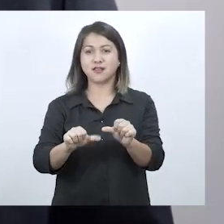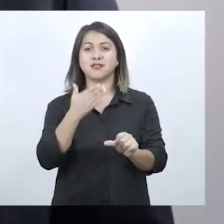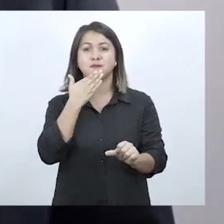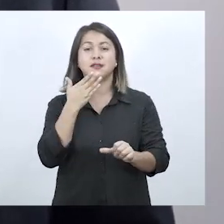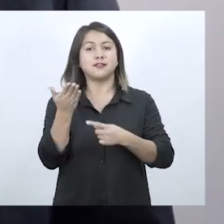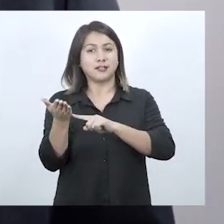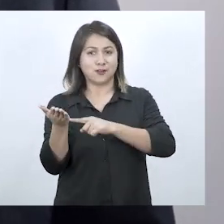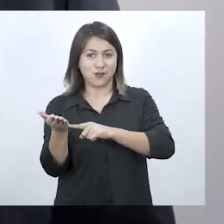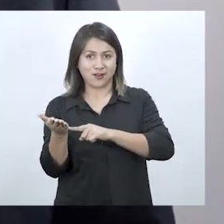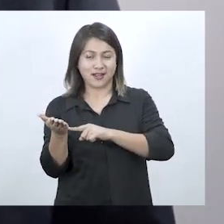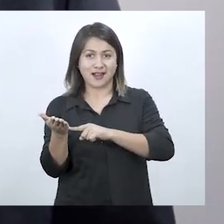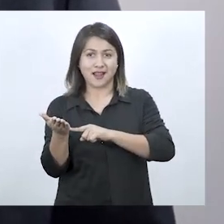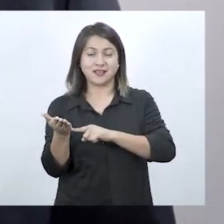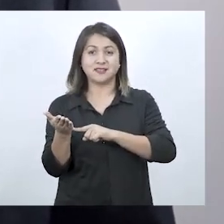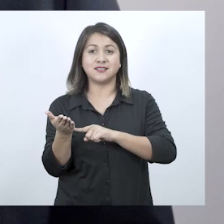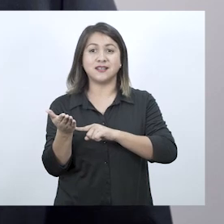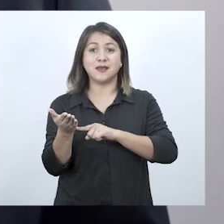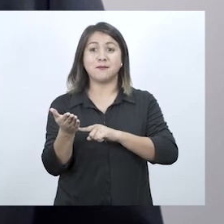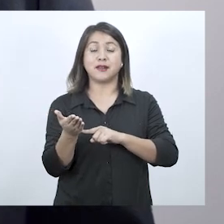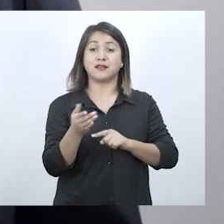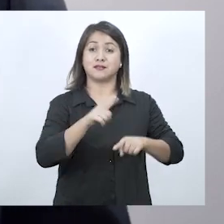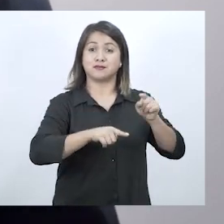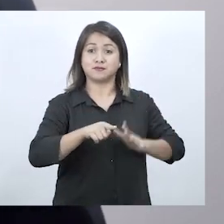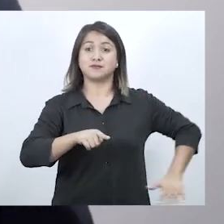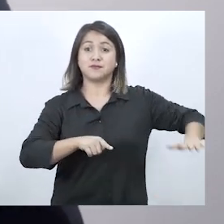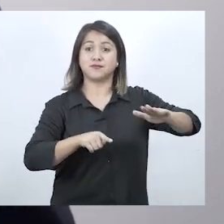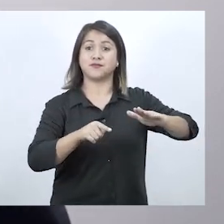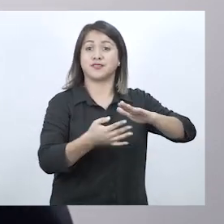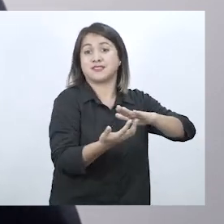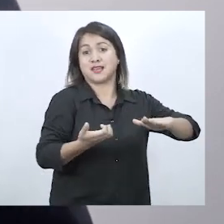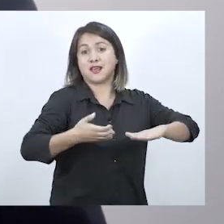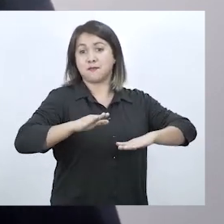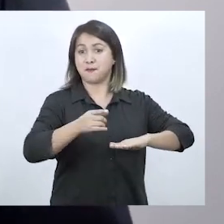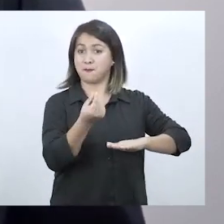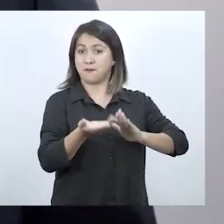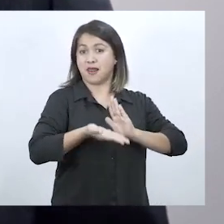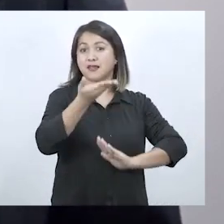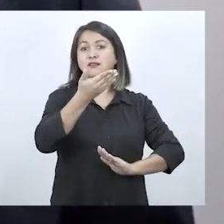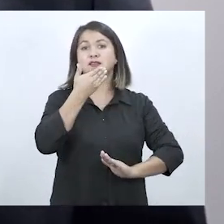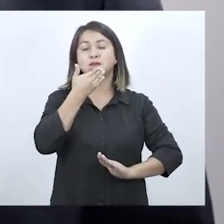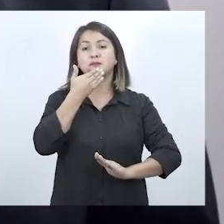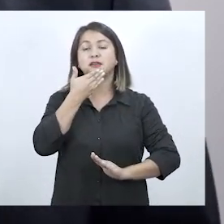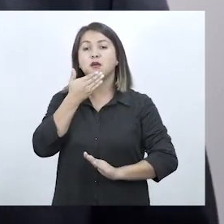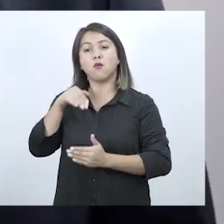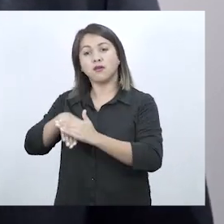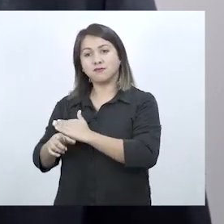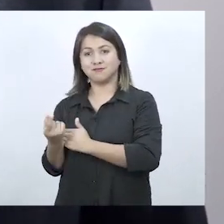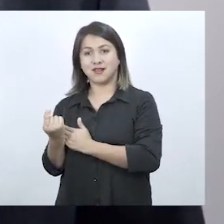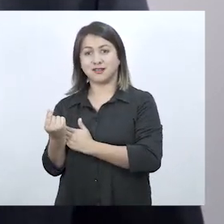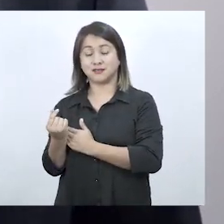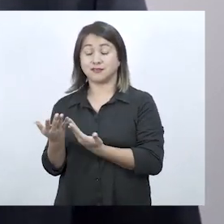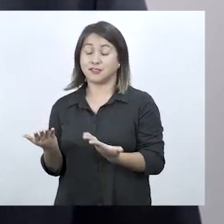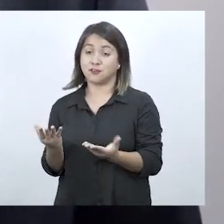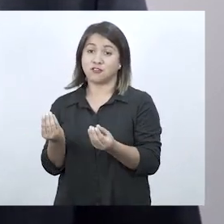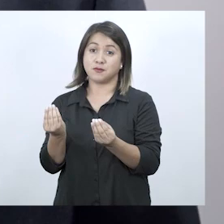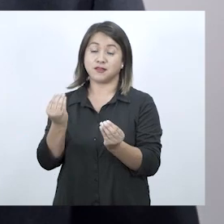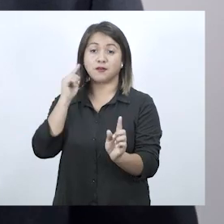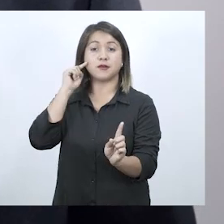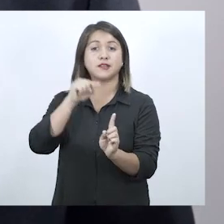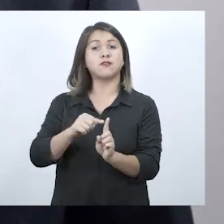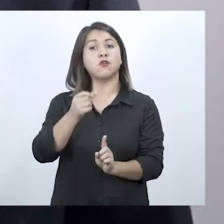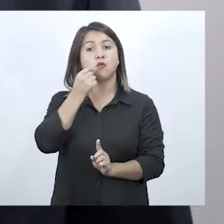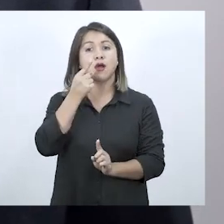científicas y tecnológicas para rentabilizar nuestros recursos geológicos y alumbrar reservas que